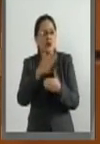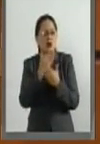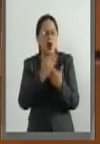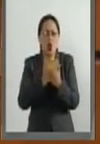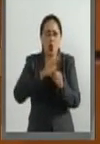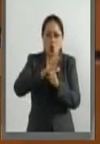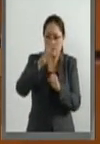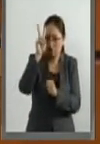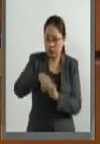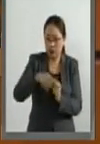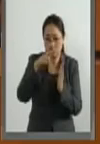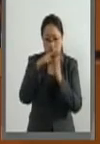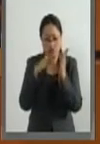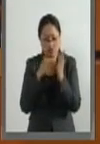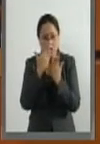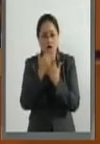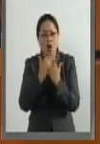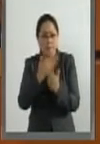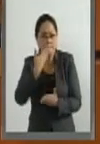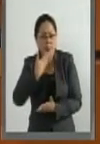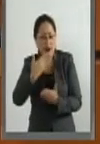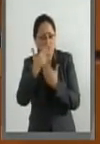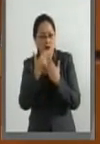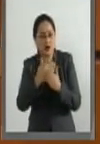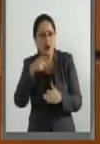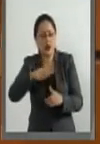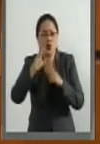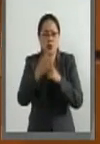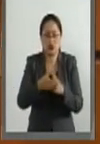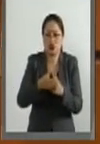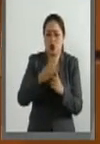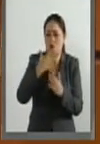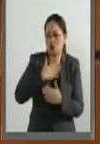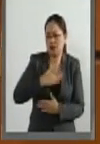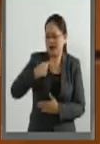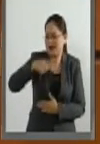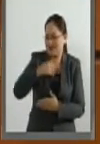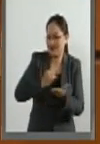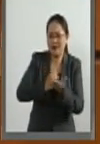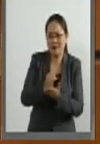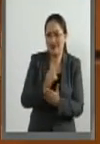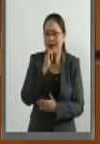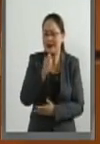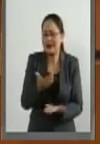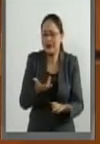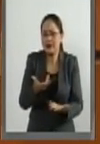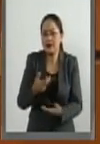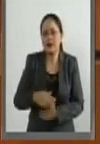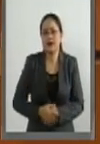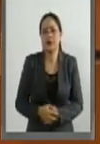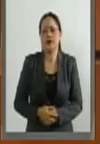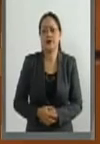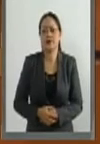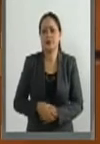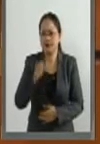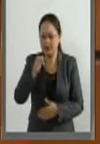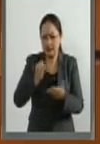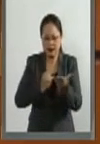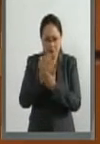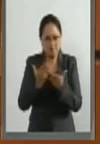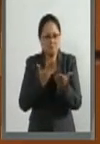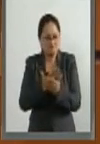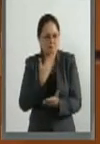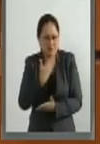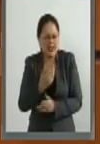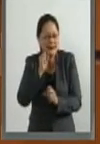criterios de elegibilidad que en la Comisión de Justicia se hayan tomado. Estoy de acuerdo con el dictamen de elegibilidad,